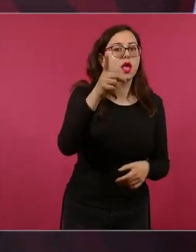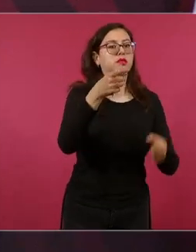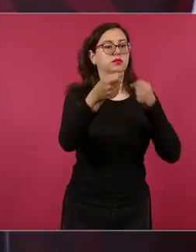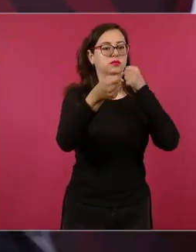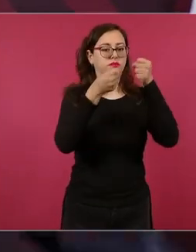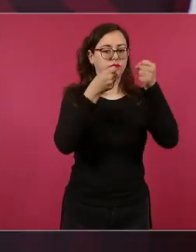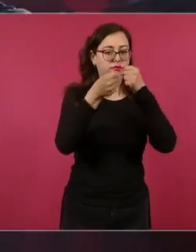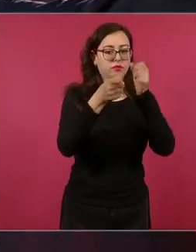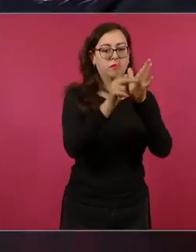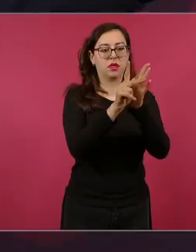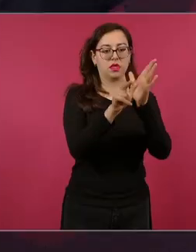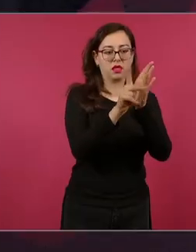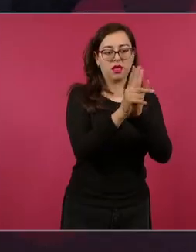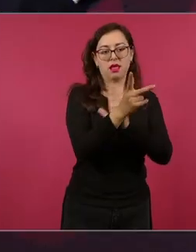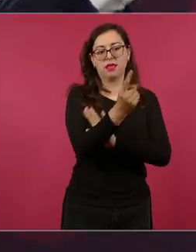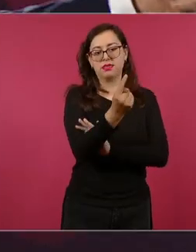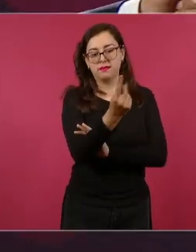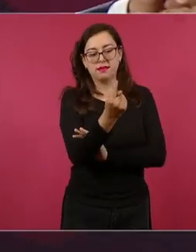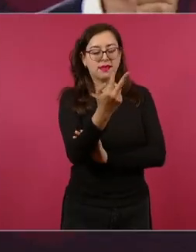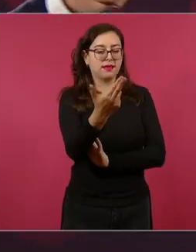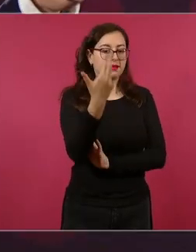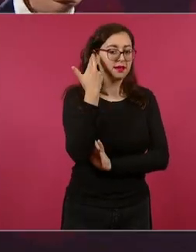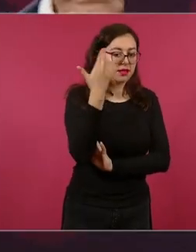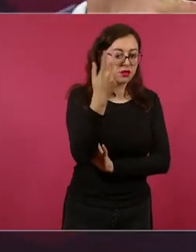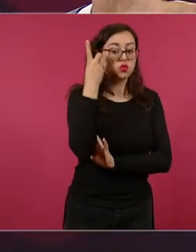tenían el control de los medios